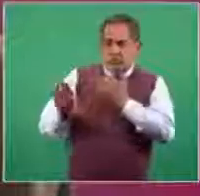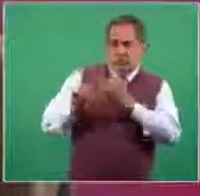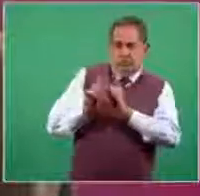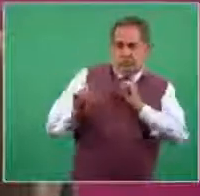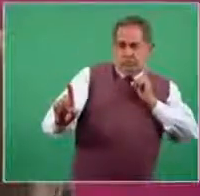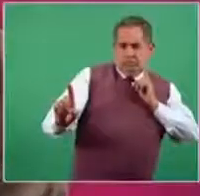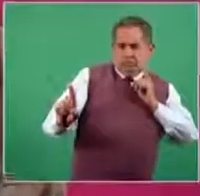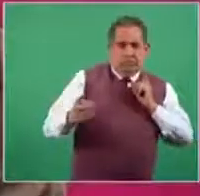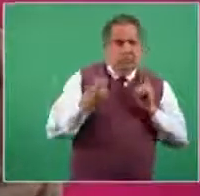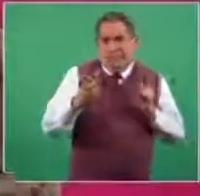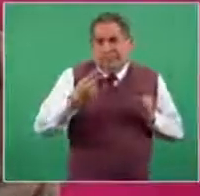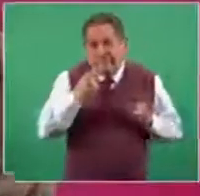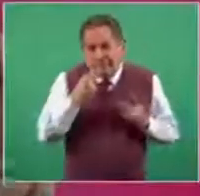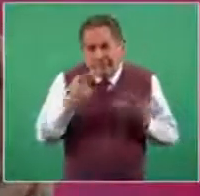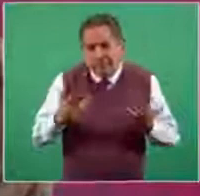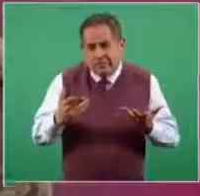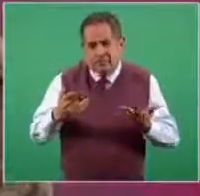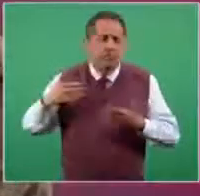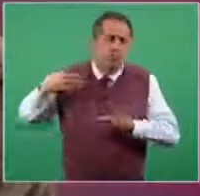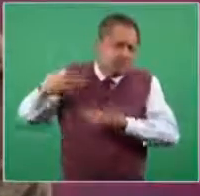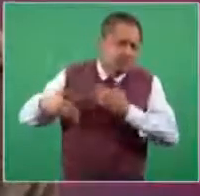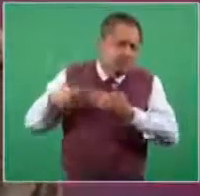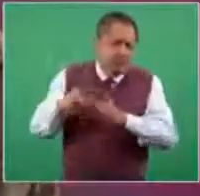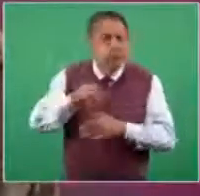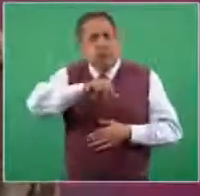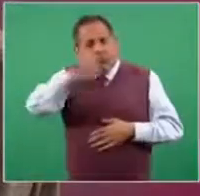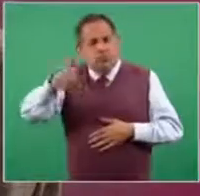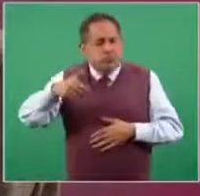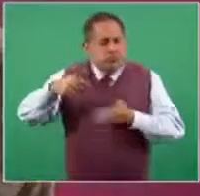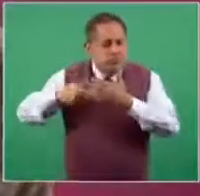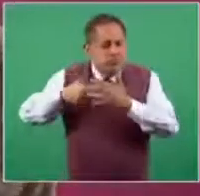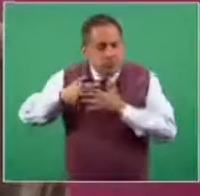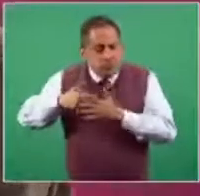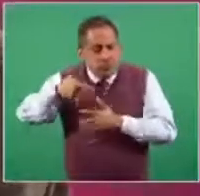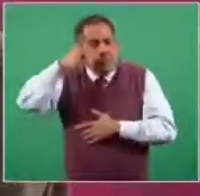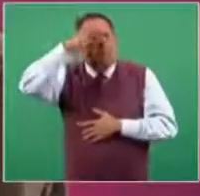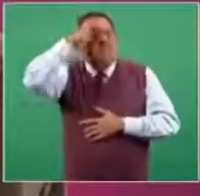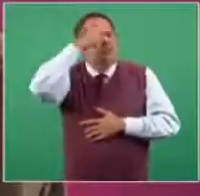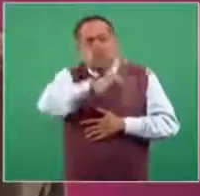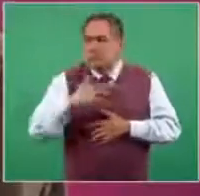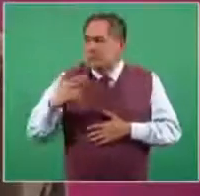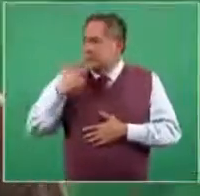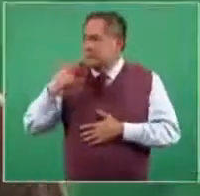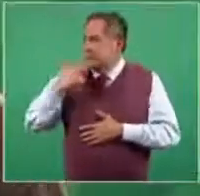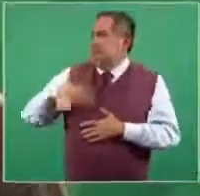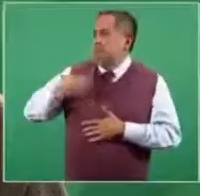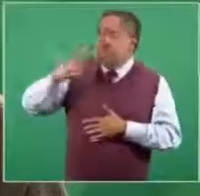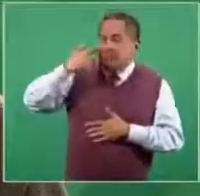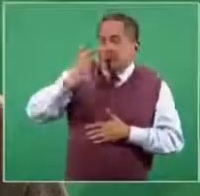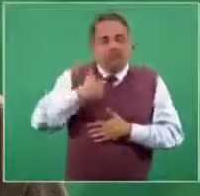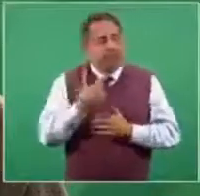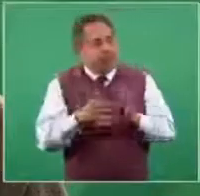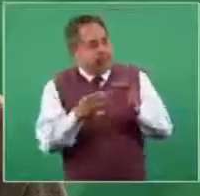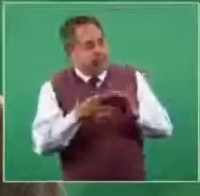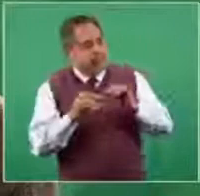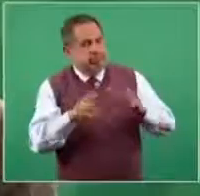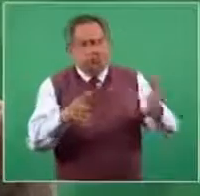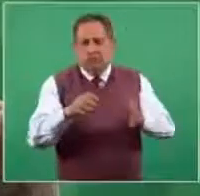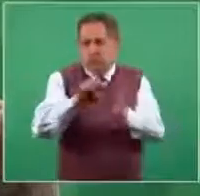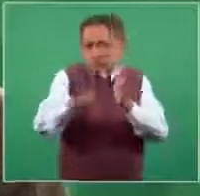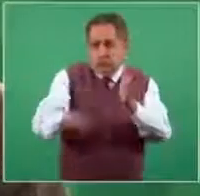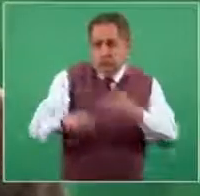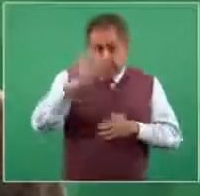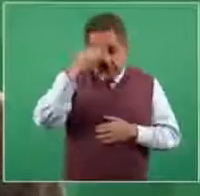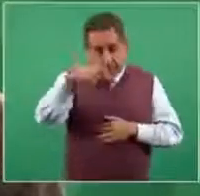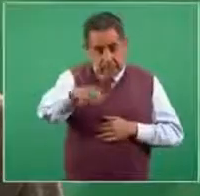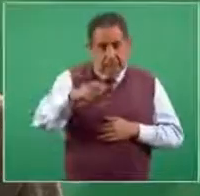Otras van desarrollando evidencia conforme transcurre la propia epidemia, por ejemplo,